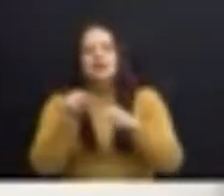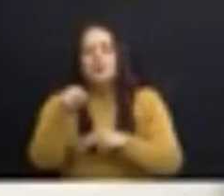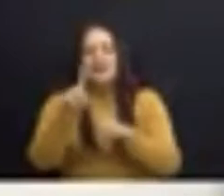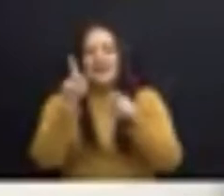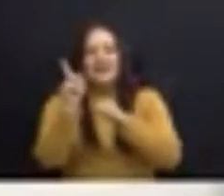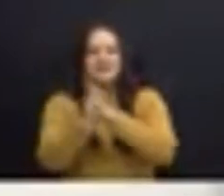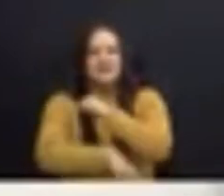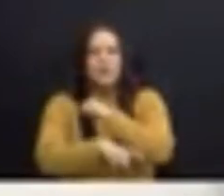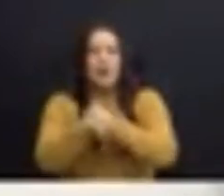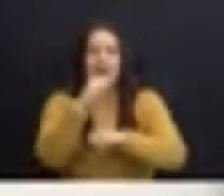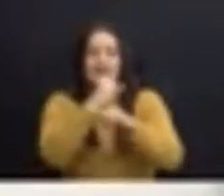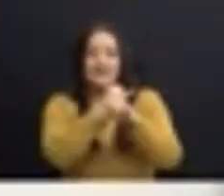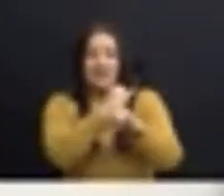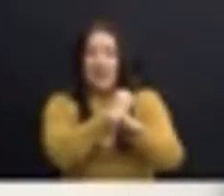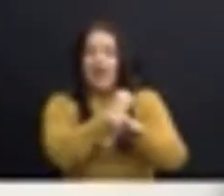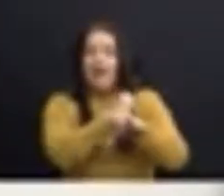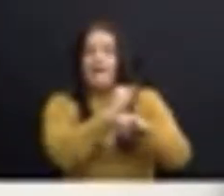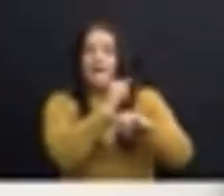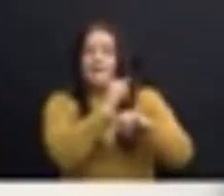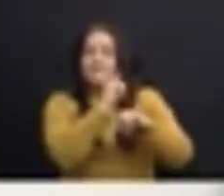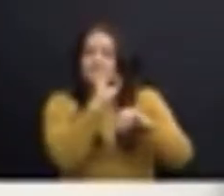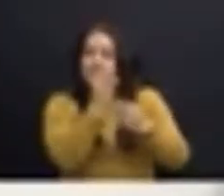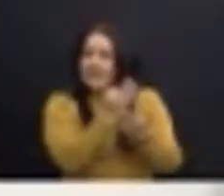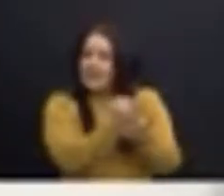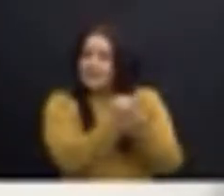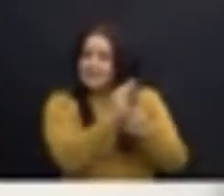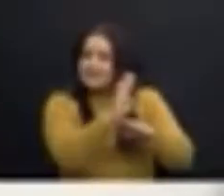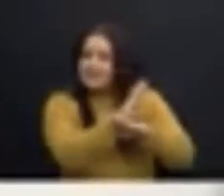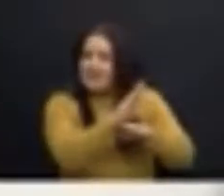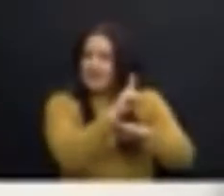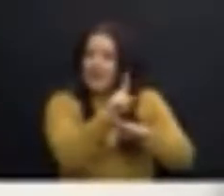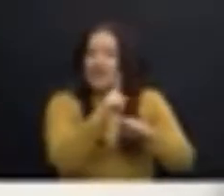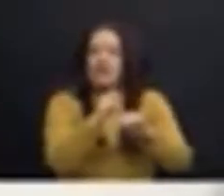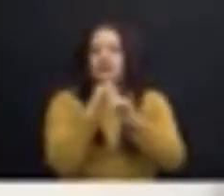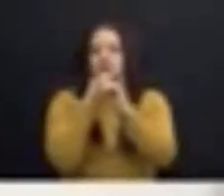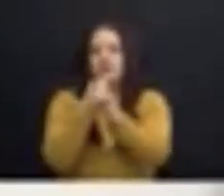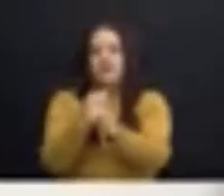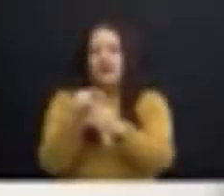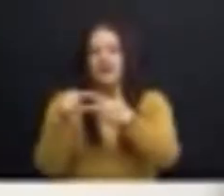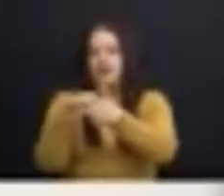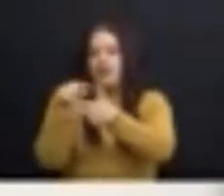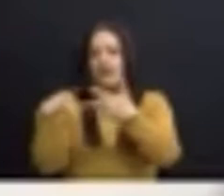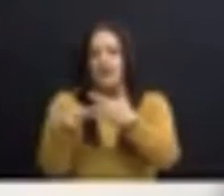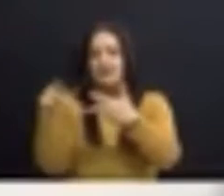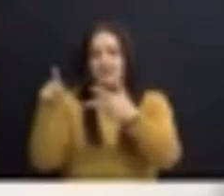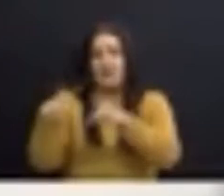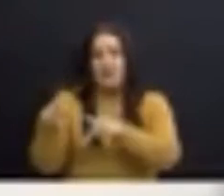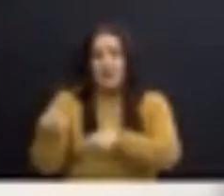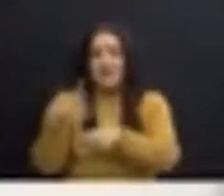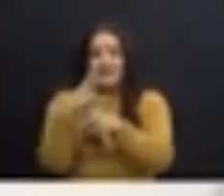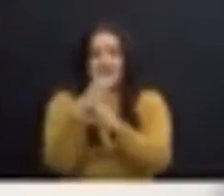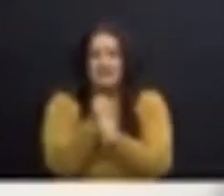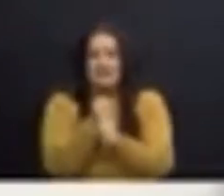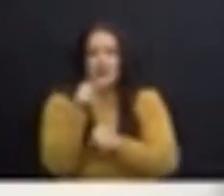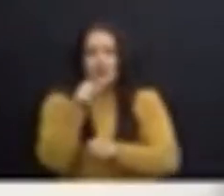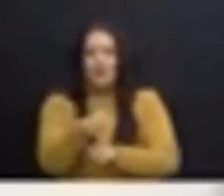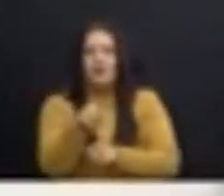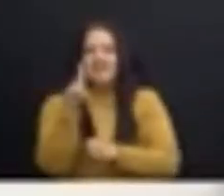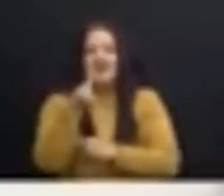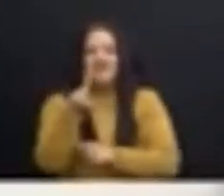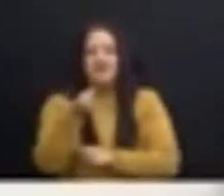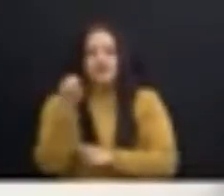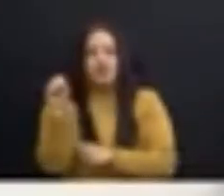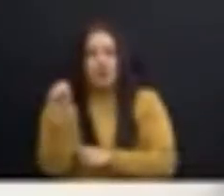la entidad financiera interpuso una denuncia penal contra tres de los comisionados que dictaron la sanción, David Solán